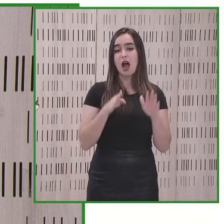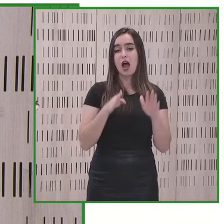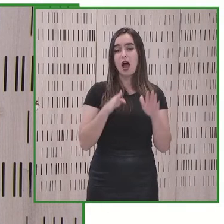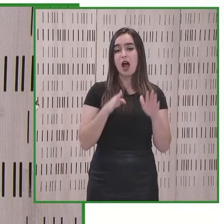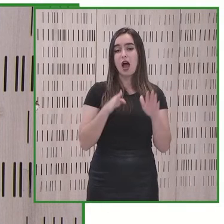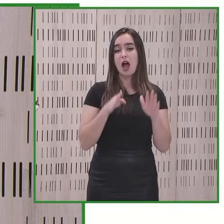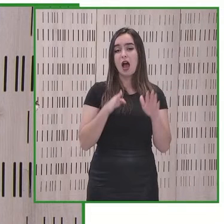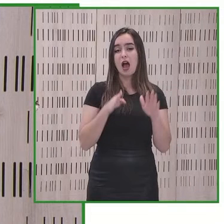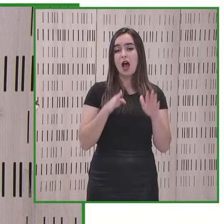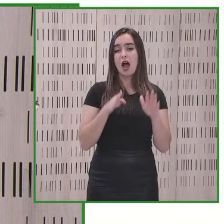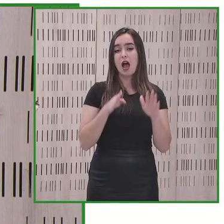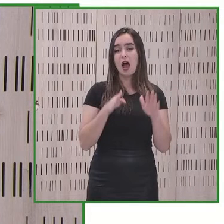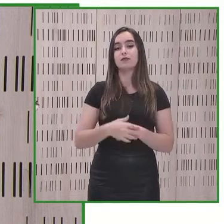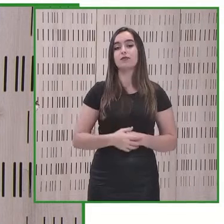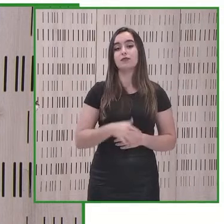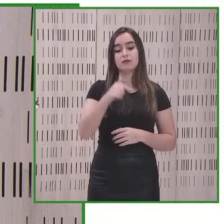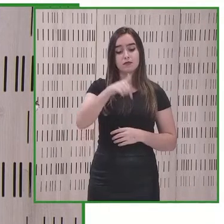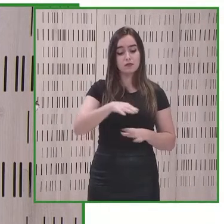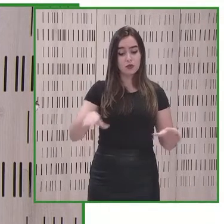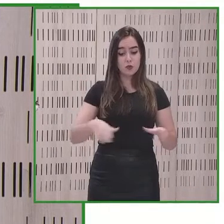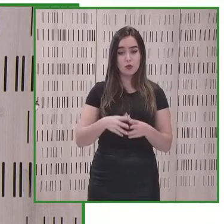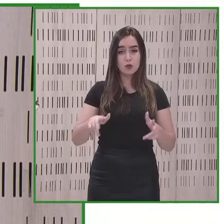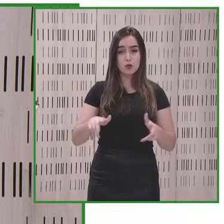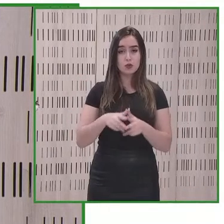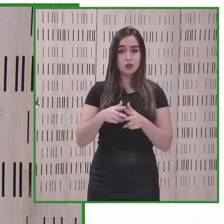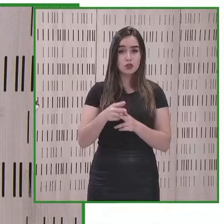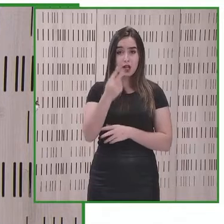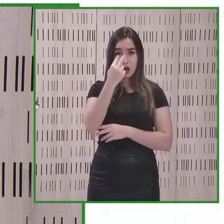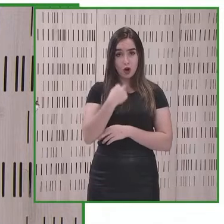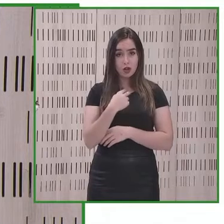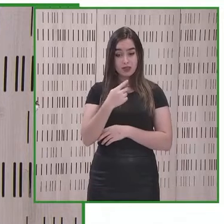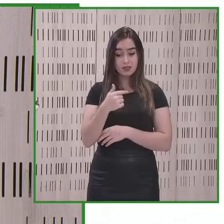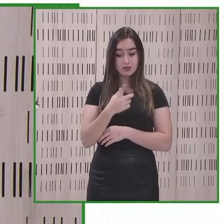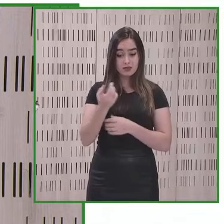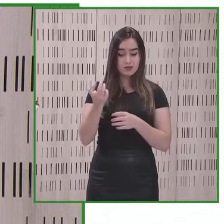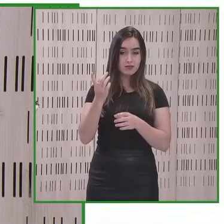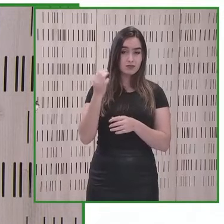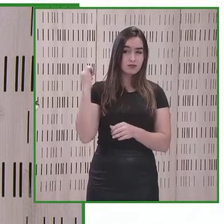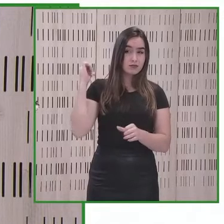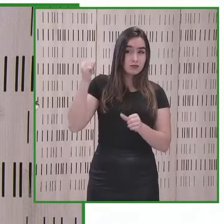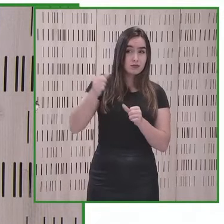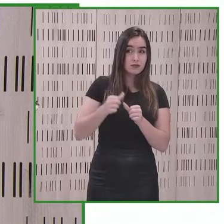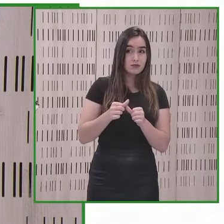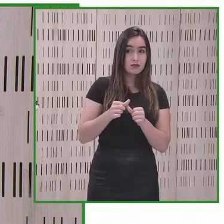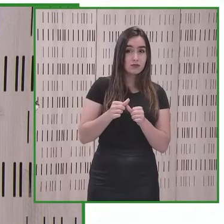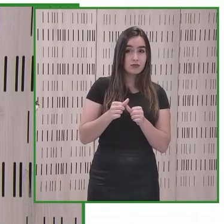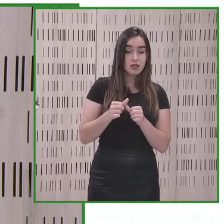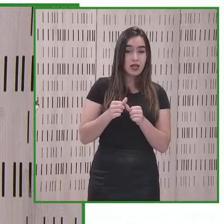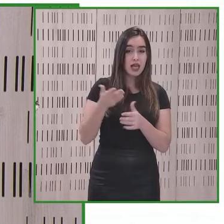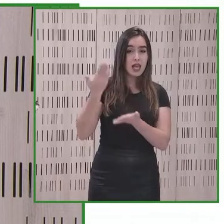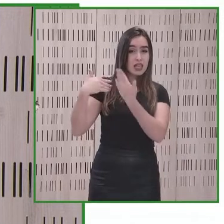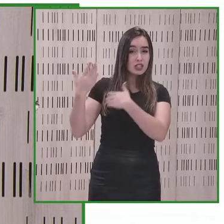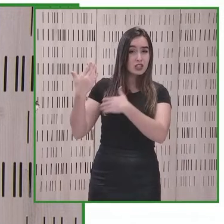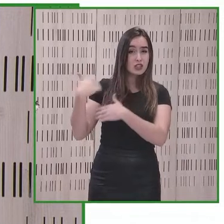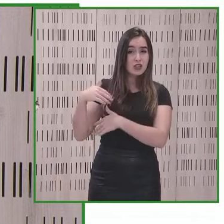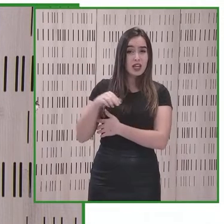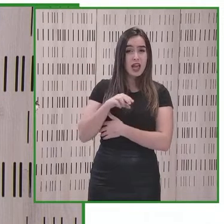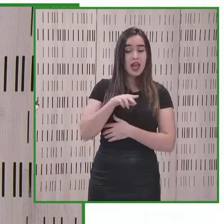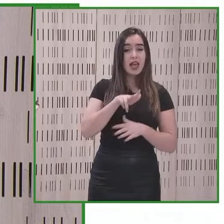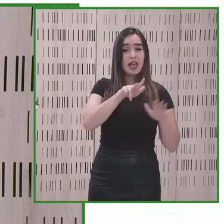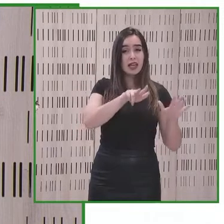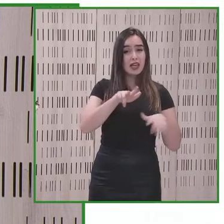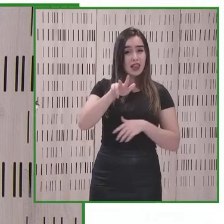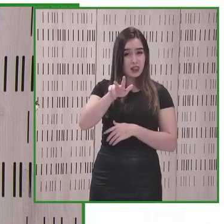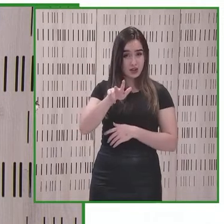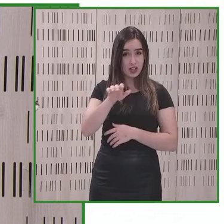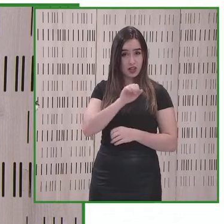grupo social 11 tiene 83 años de historia casi 84 y